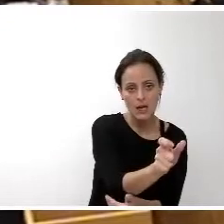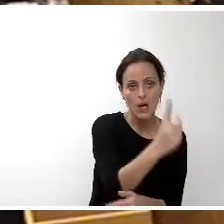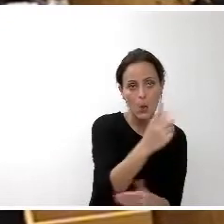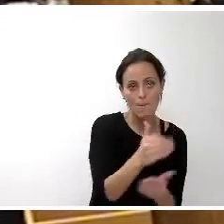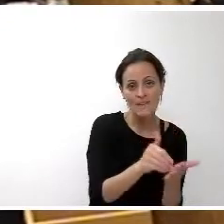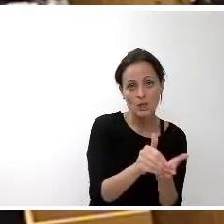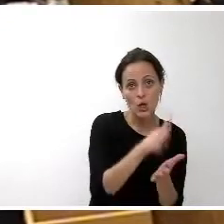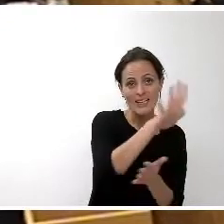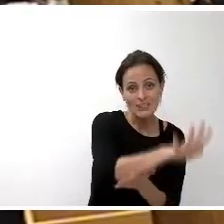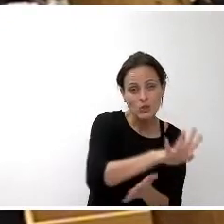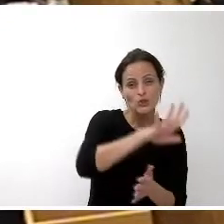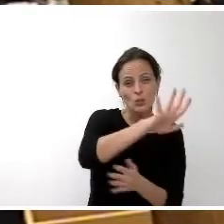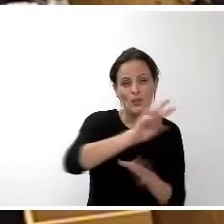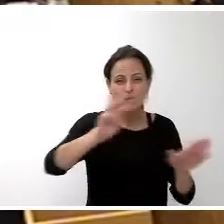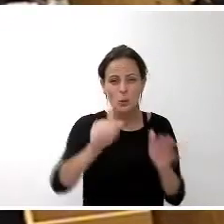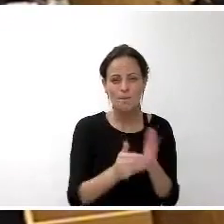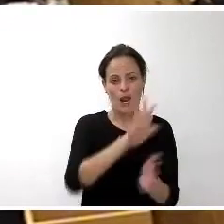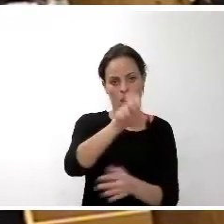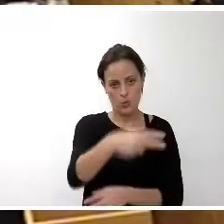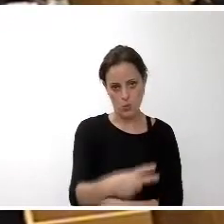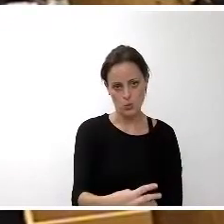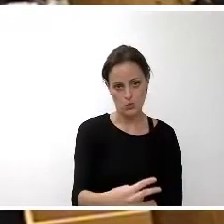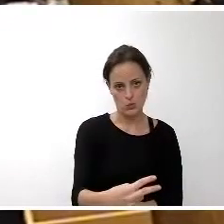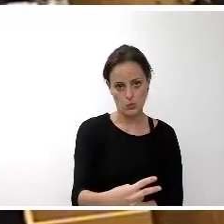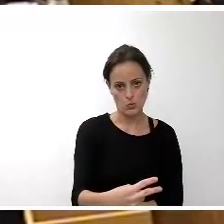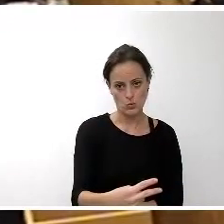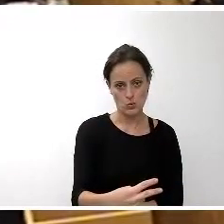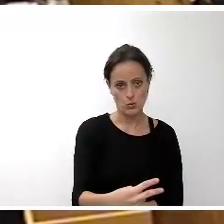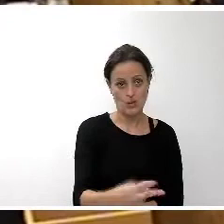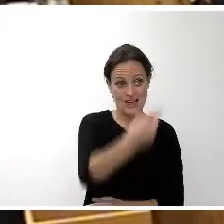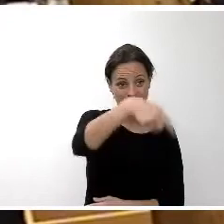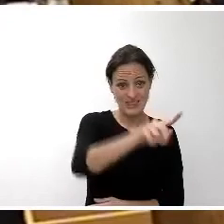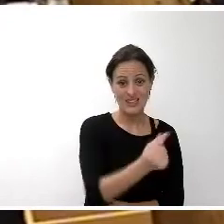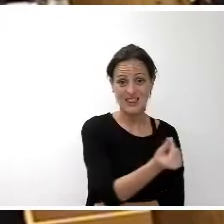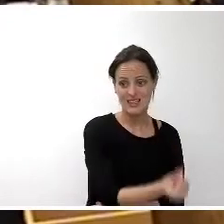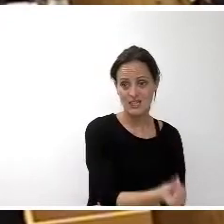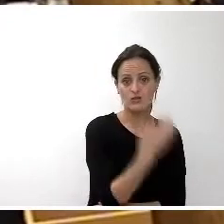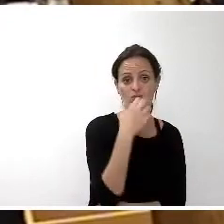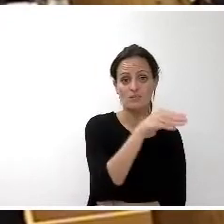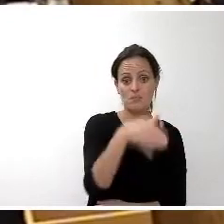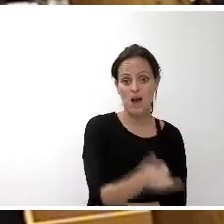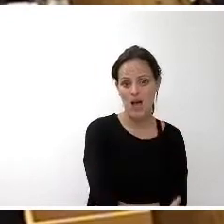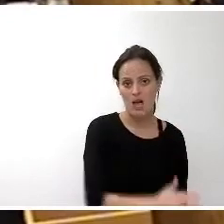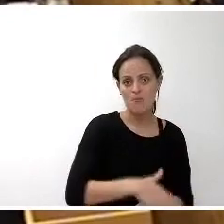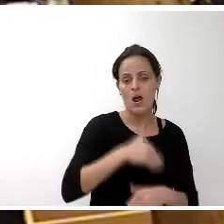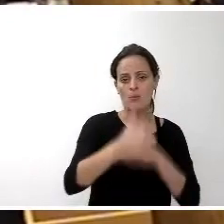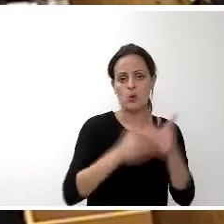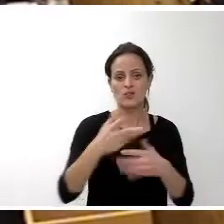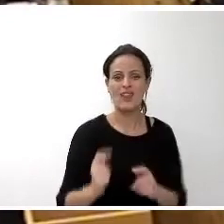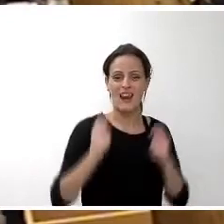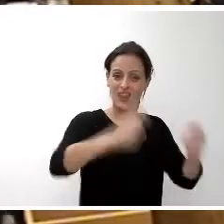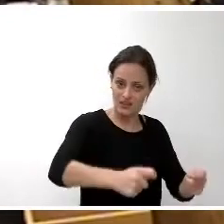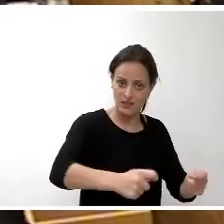.558.000 euros, de los cuales, al haber una baja, y ya se sabía, en el proceso de licitación, se